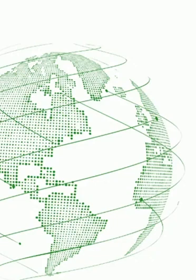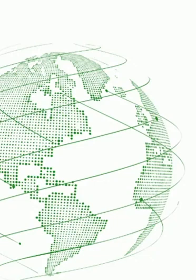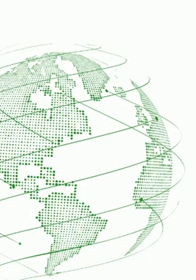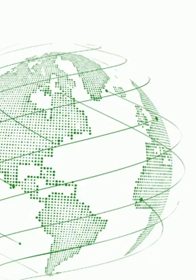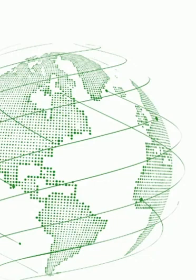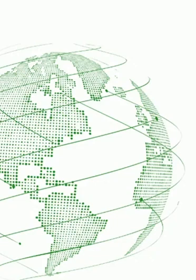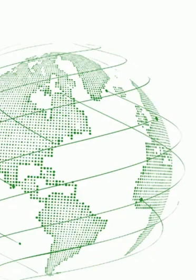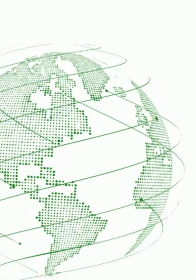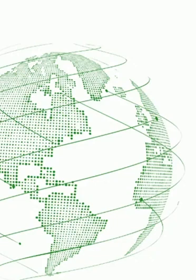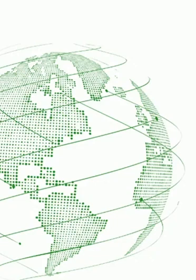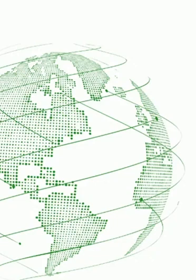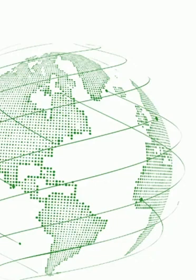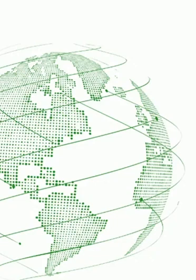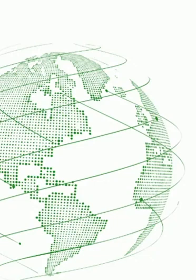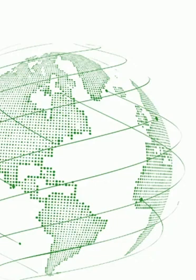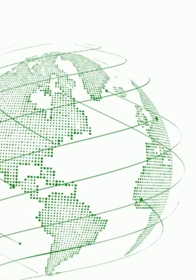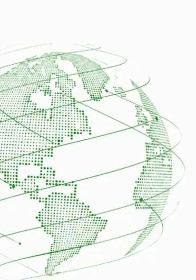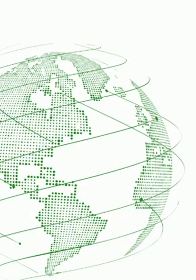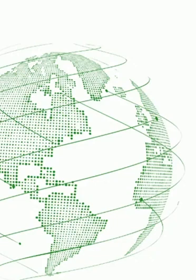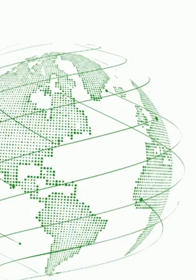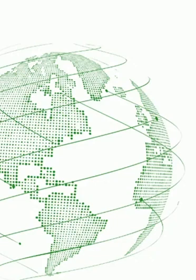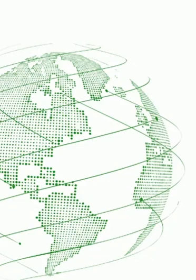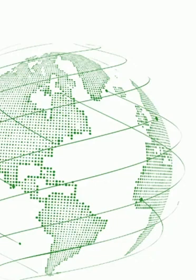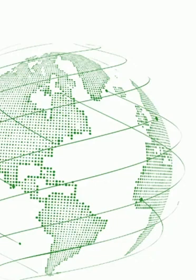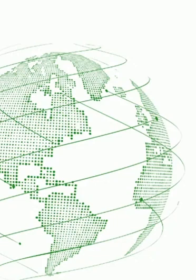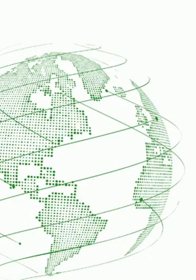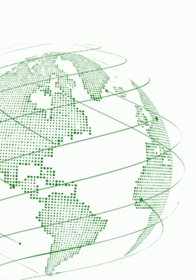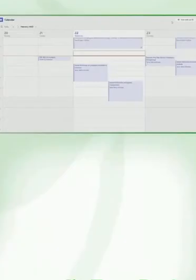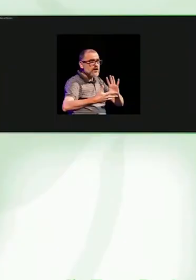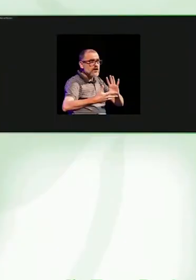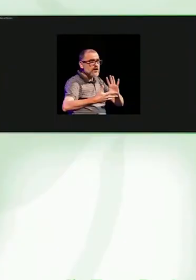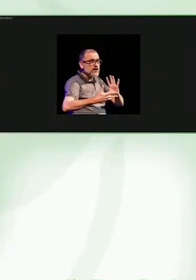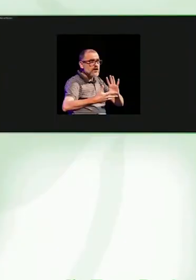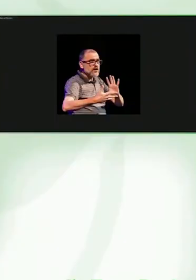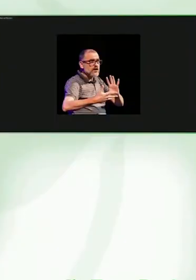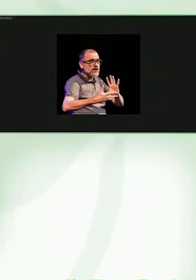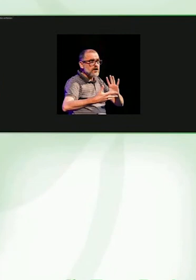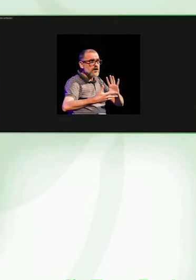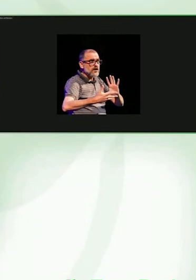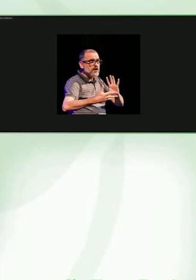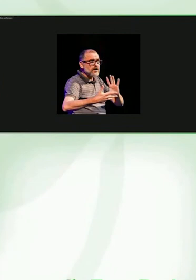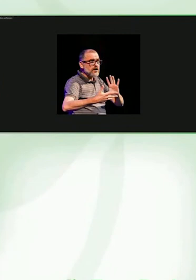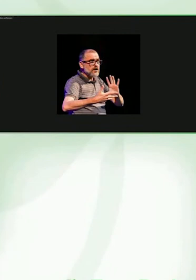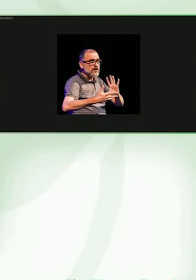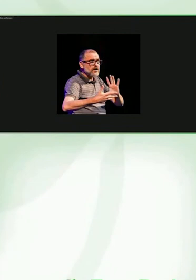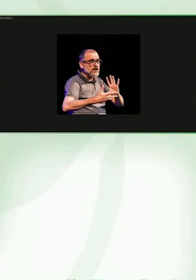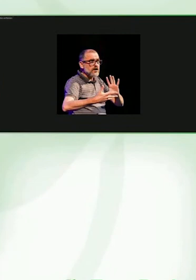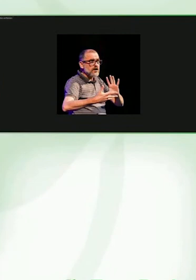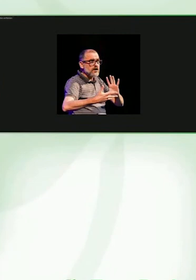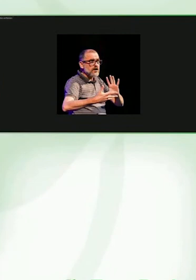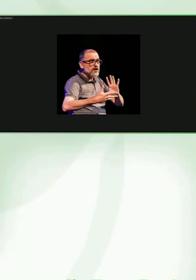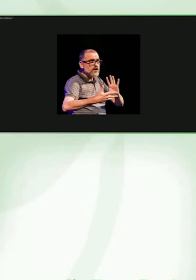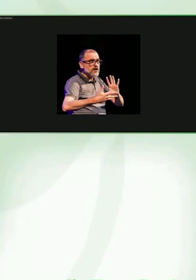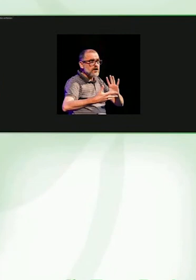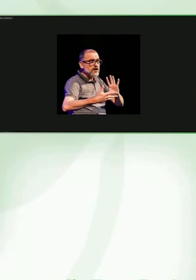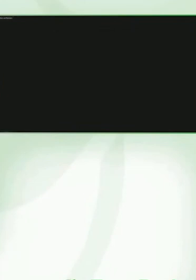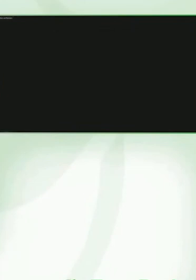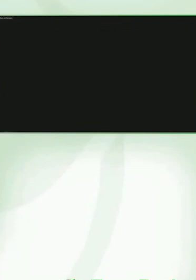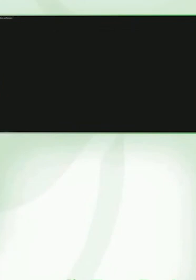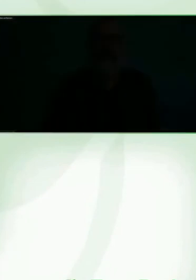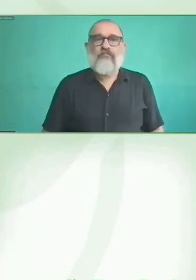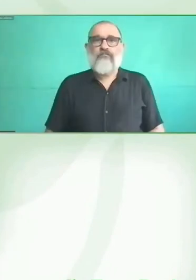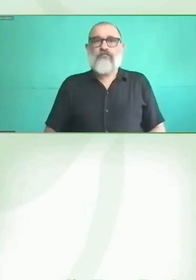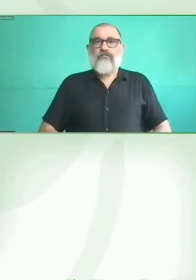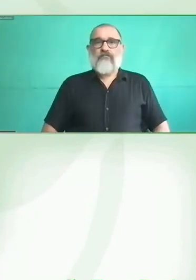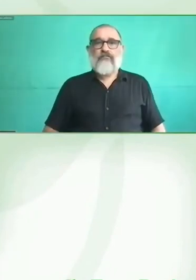Hola, hola a todos. Muy buenas tardes por unirse a esta sesión. Antes de comenzar, quisiera preguntar, ¿is there someone here who